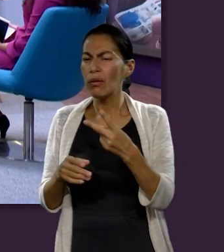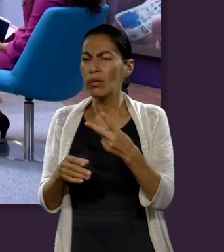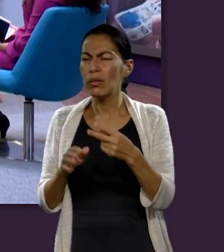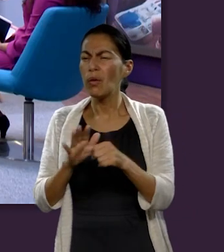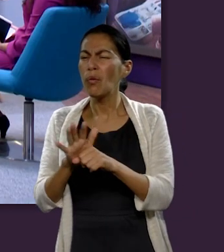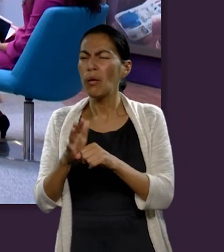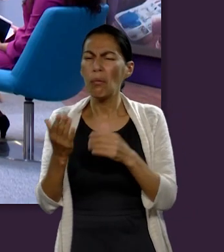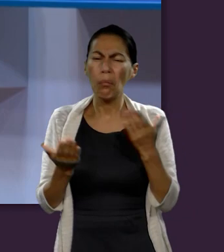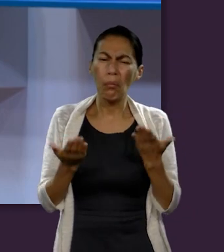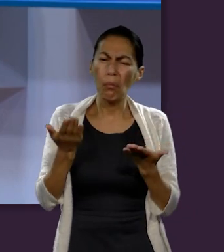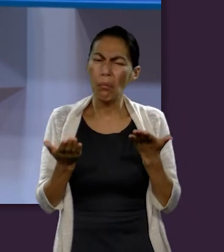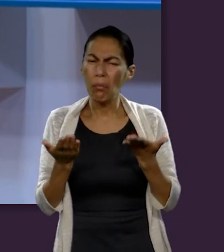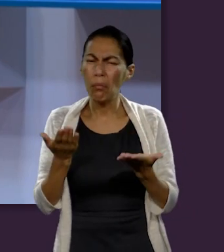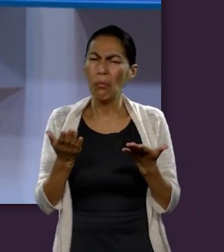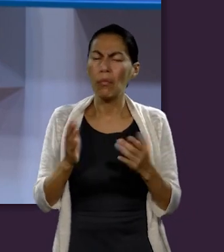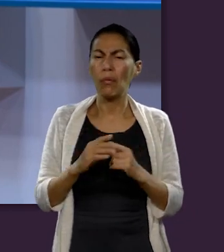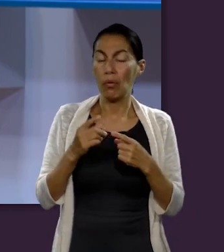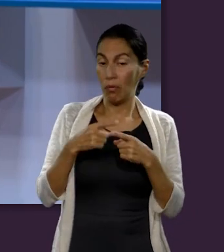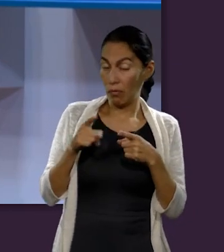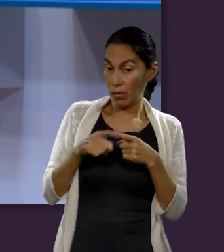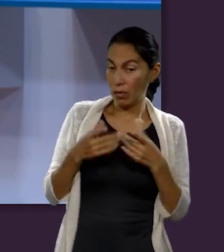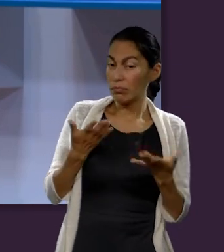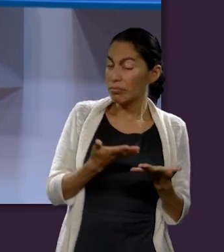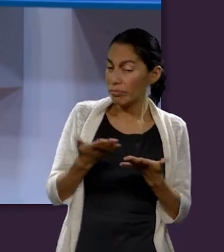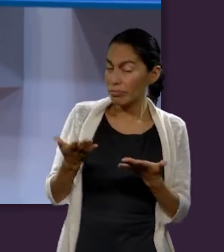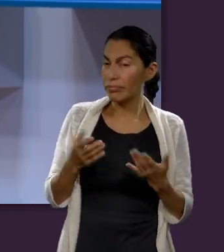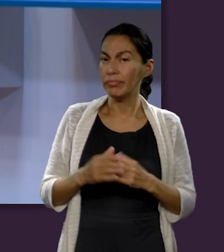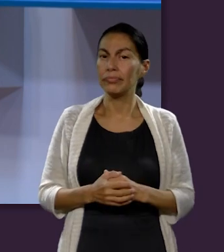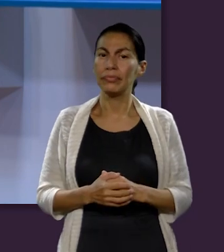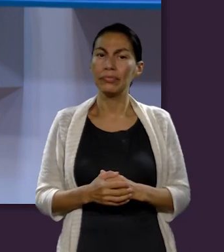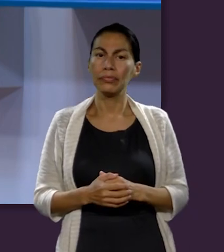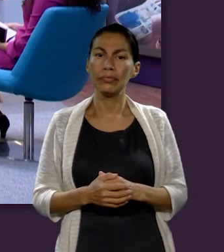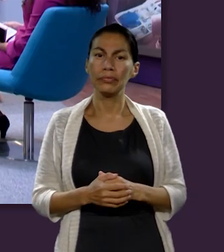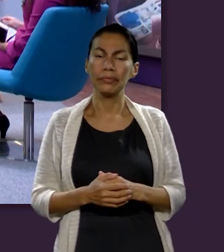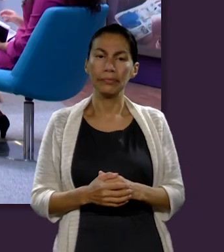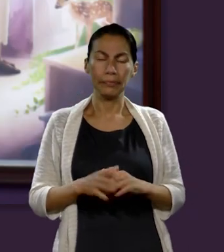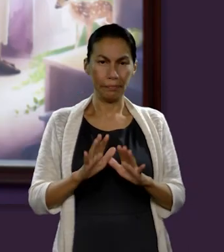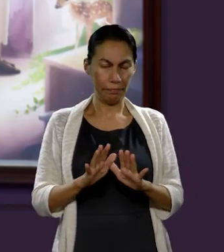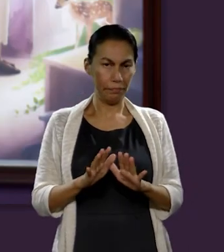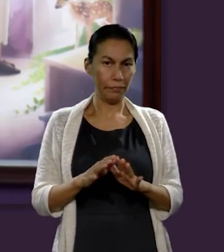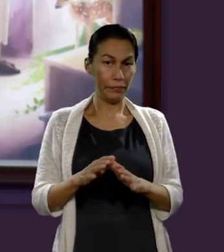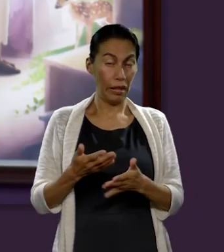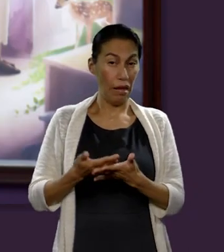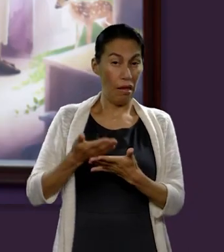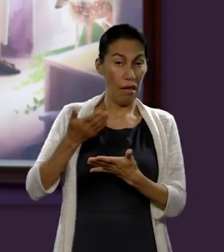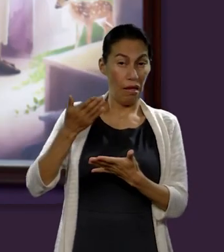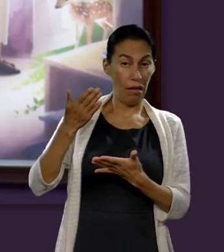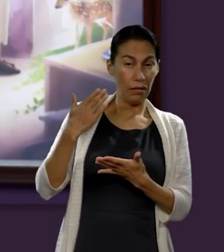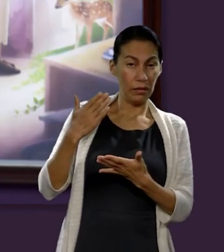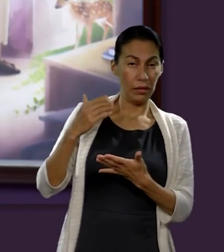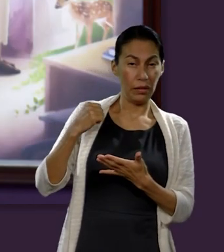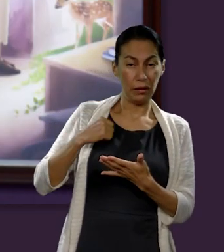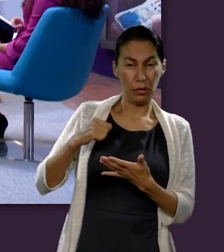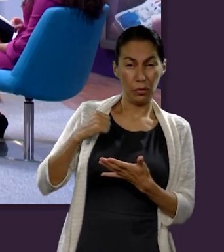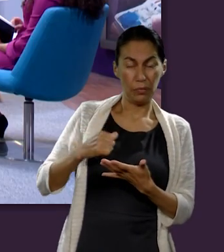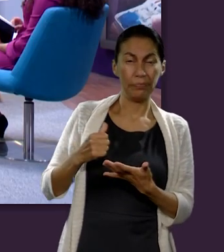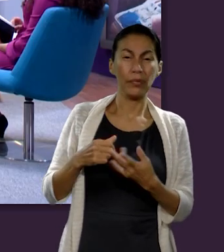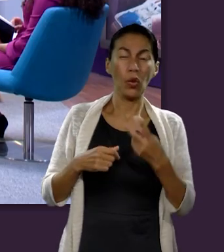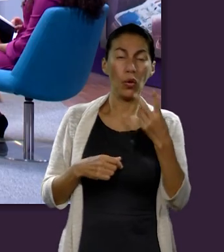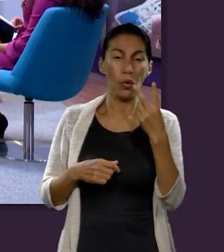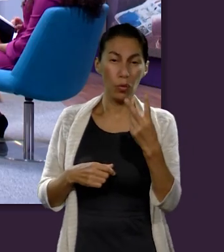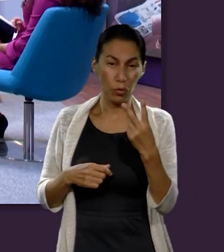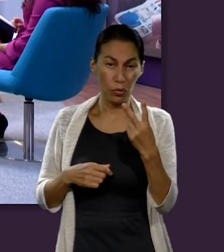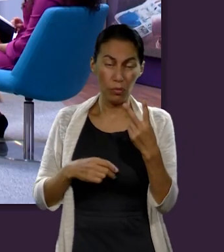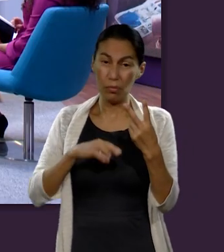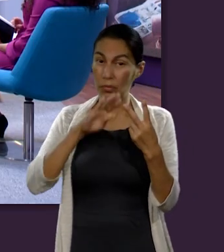casos y qué similitudes y a la vez diferencias tú puedes ver entre ellos. En el Antiguo Israel hay